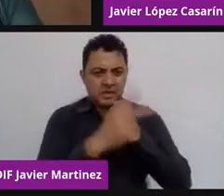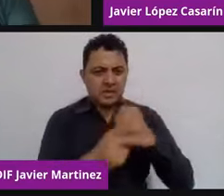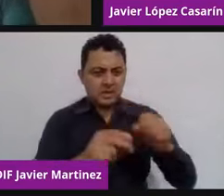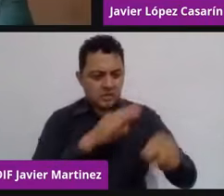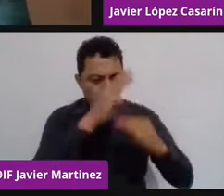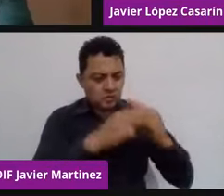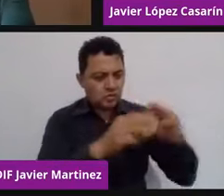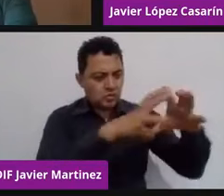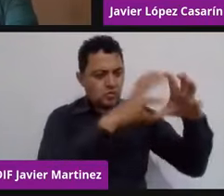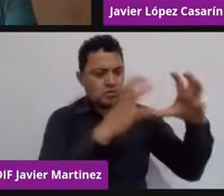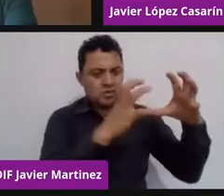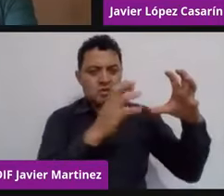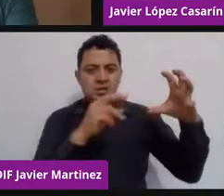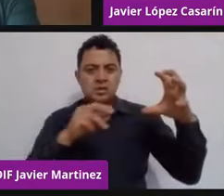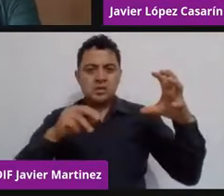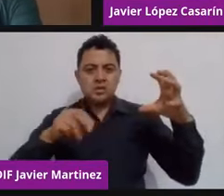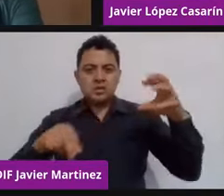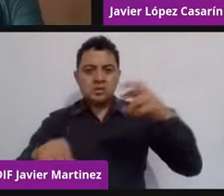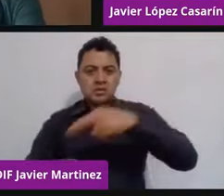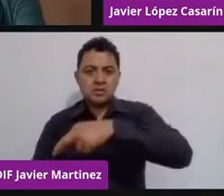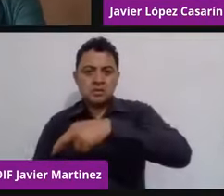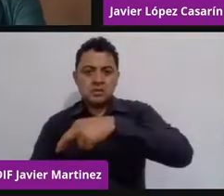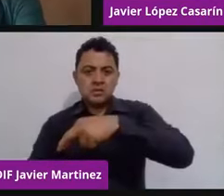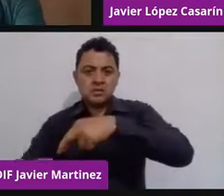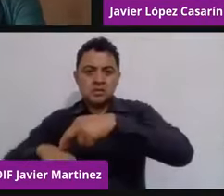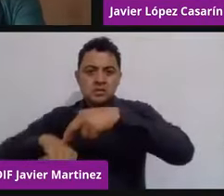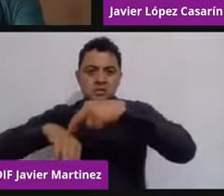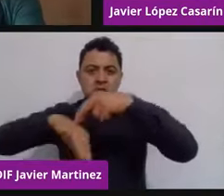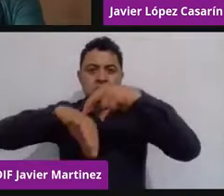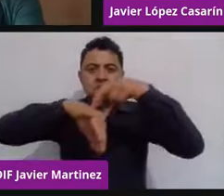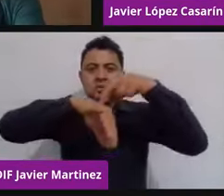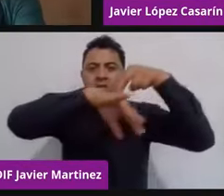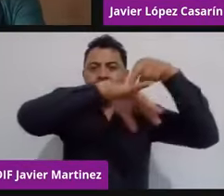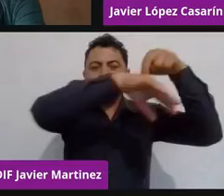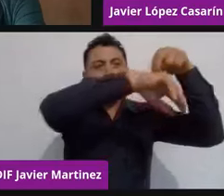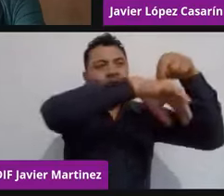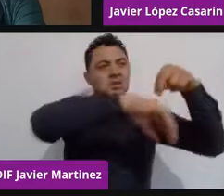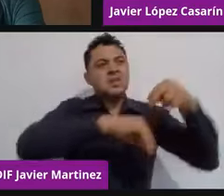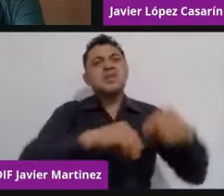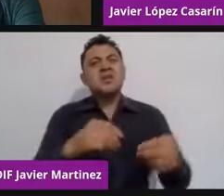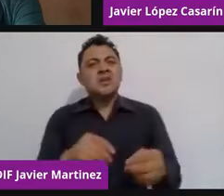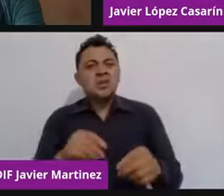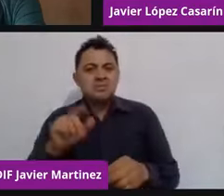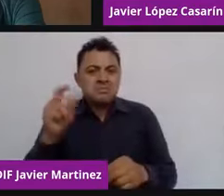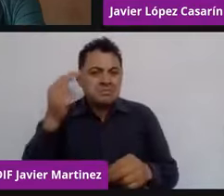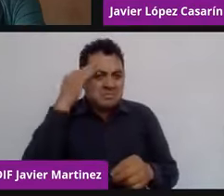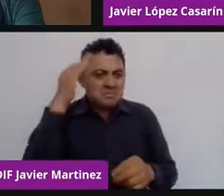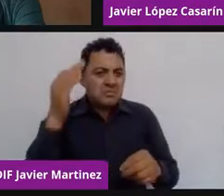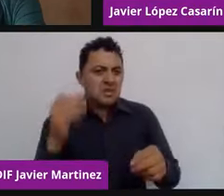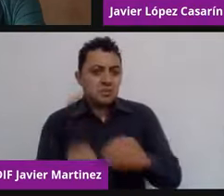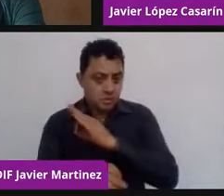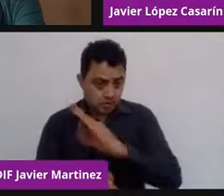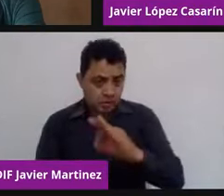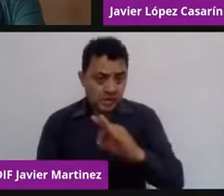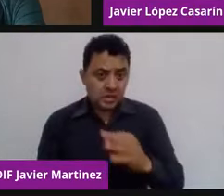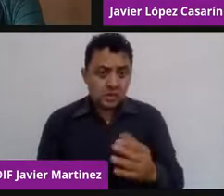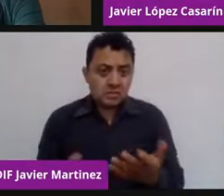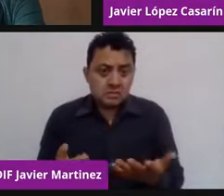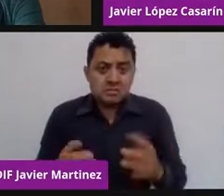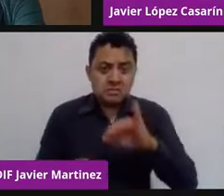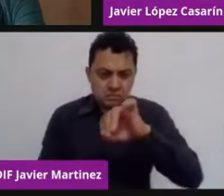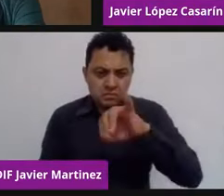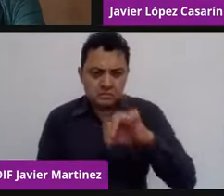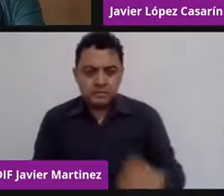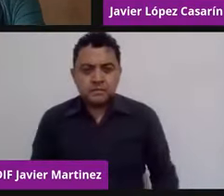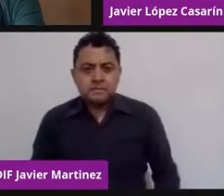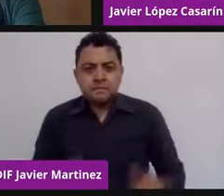espacial que ya lo tenemos entonces de repente salgamos del prosumer que está ahí consumiendo sino